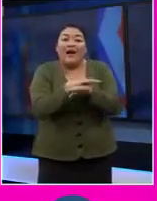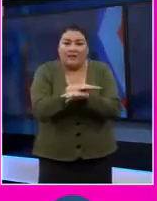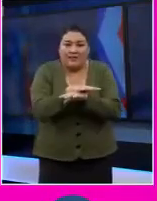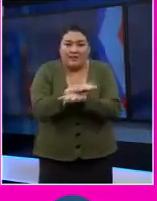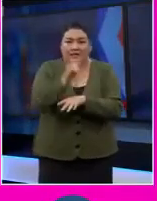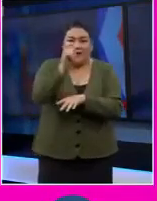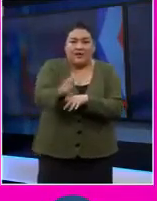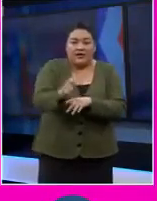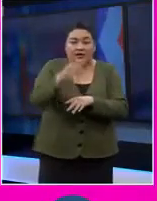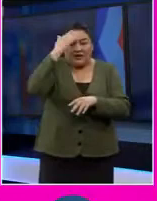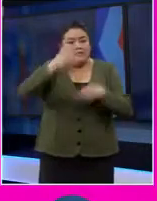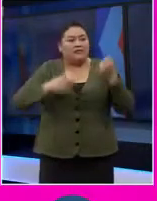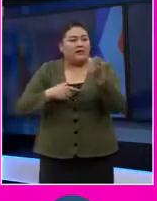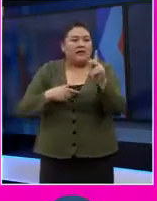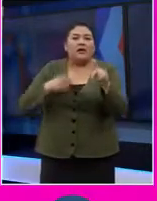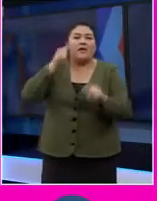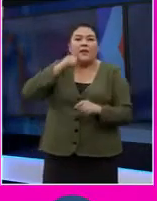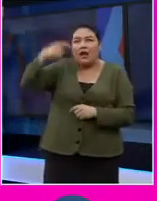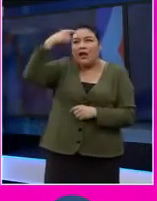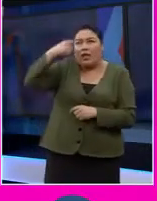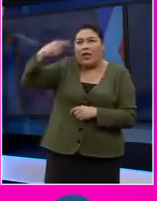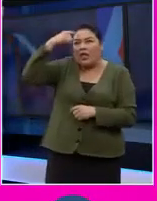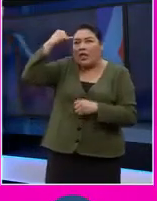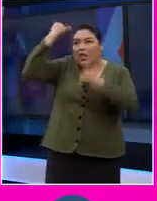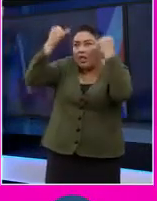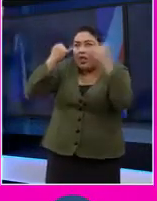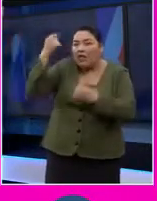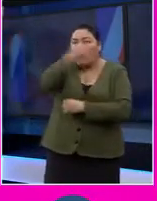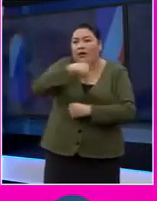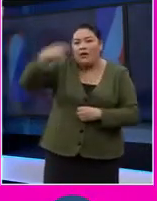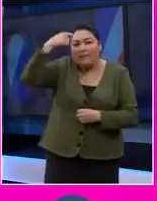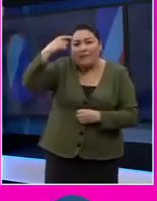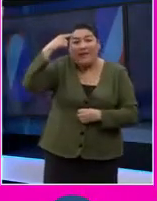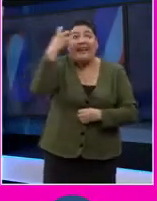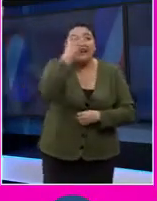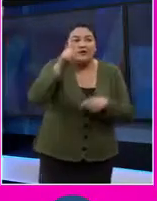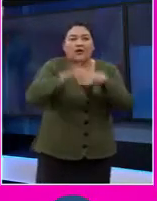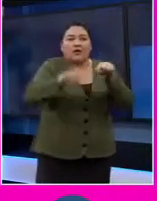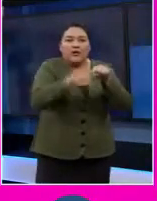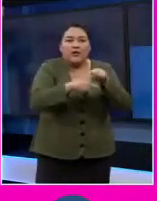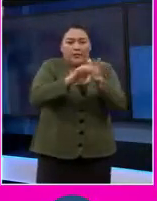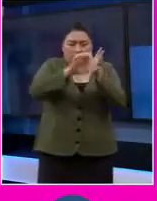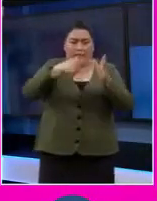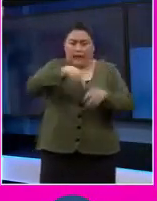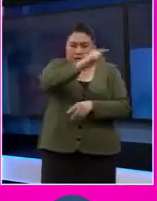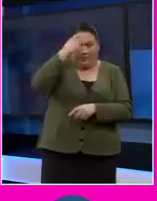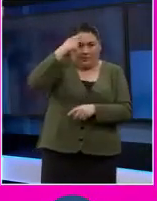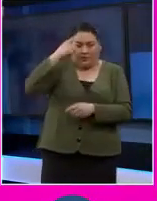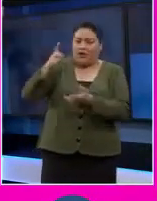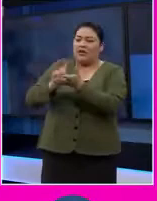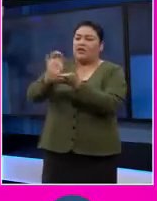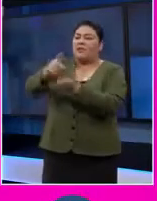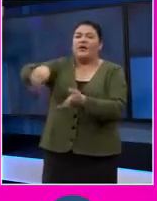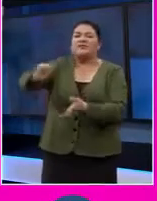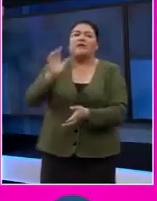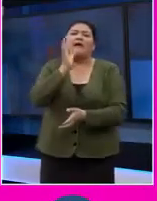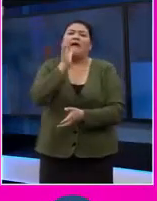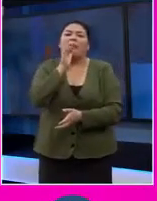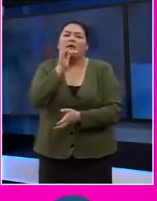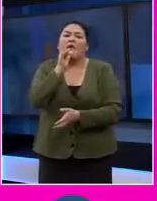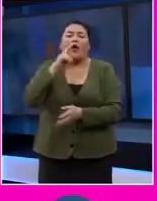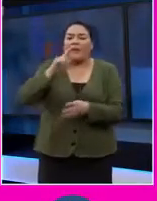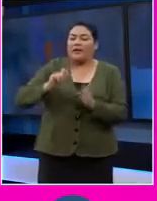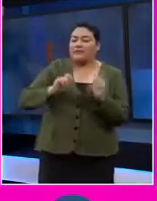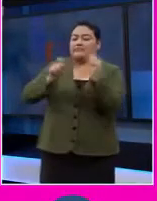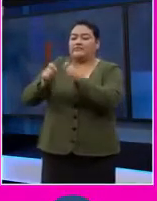que luchas es contra muchos prejuicios y estereotipos, en donde la gente piensa que darle autonomía a las personas con discapacidad significa